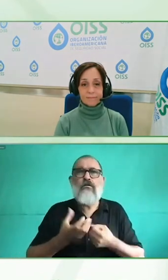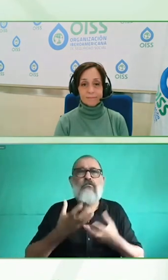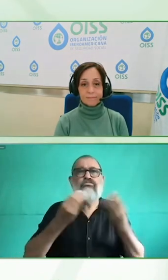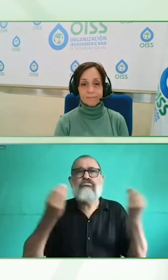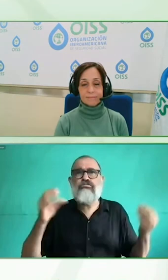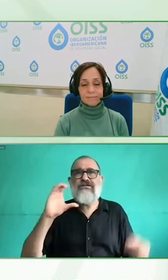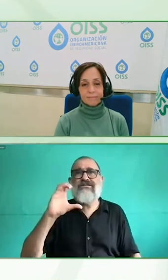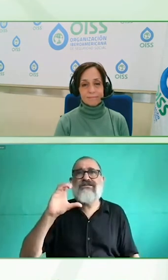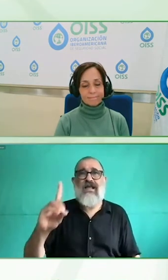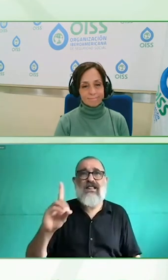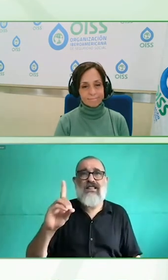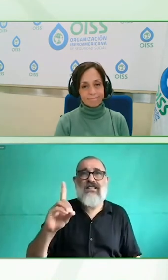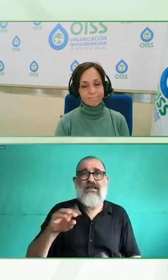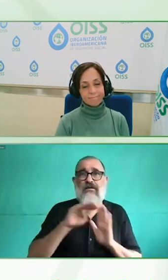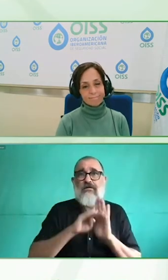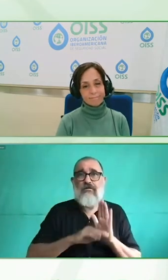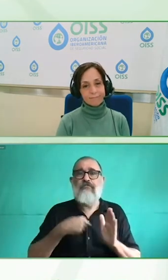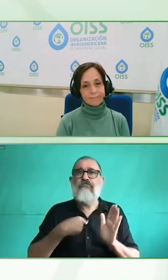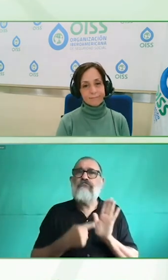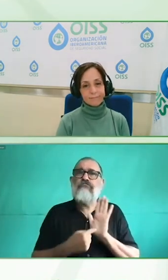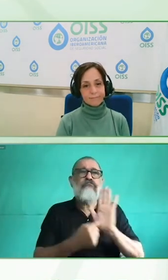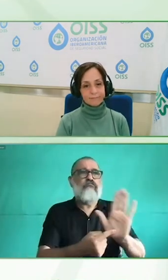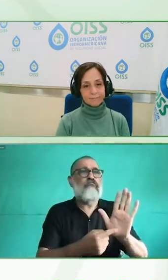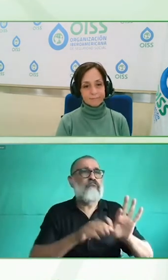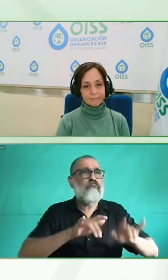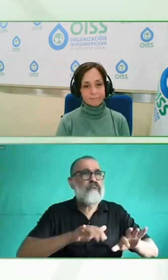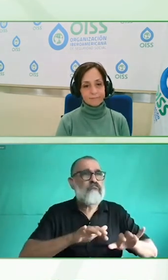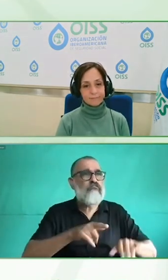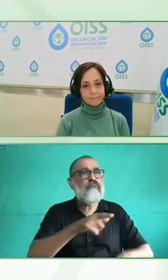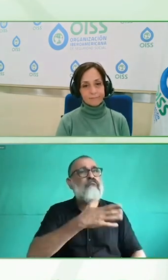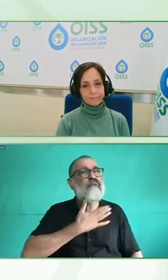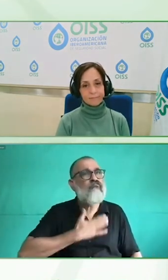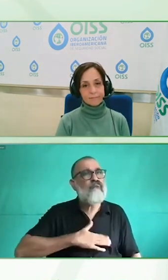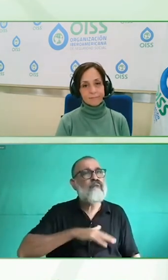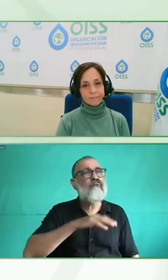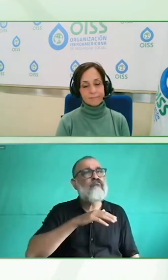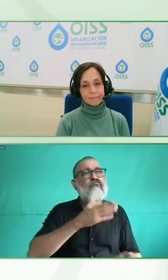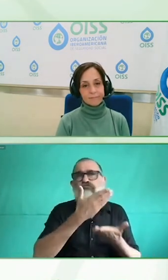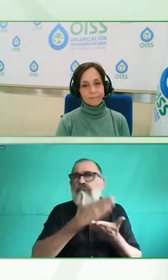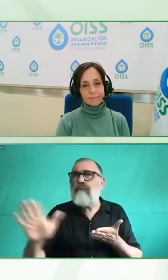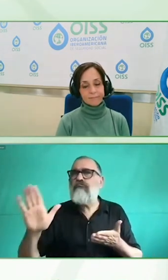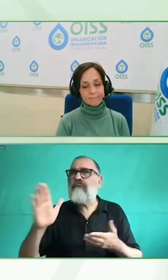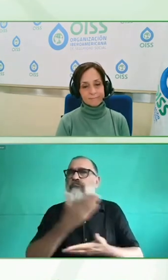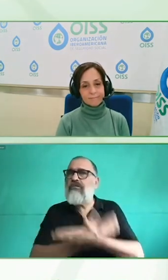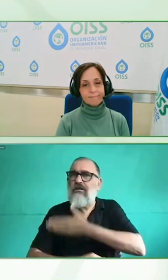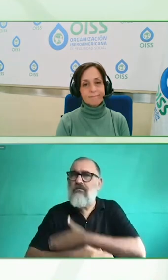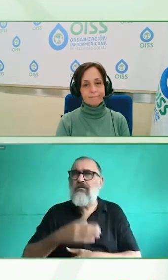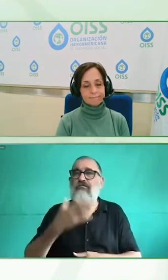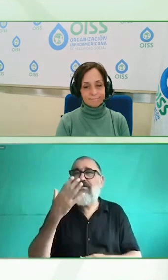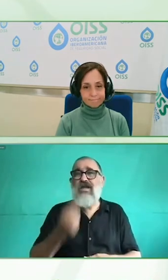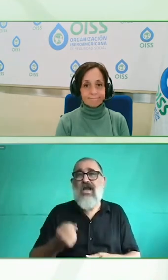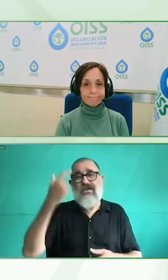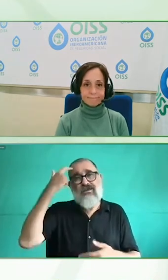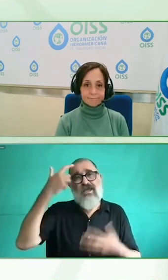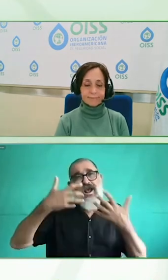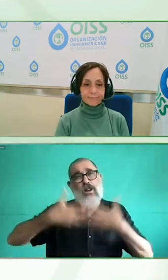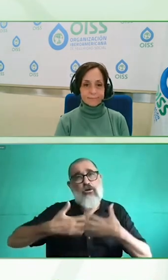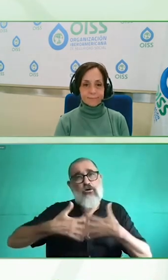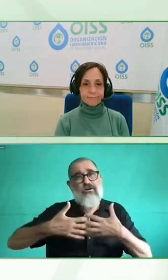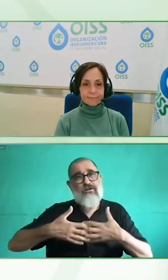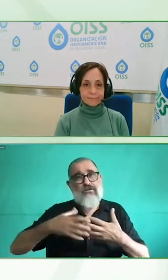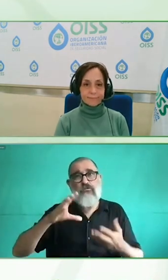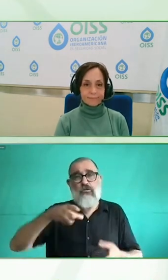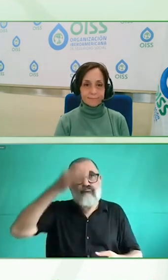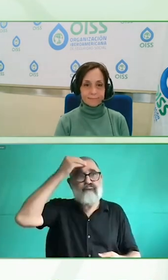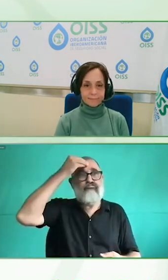peligrosos entonces decía bueno no quieres gente de aquí no te lo muestro entonces empiezas a invisibilizar un montón de en caso de aplicantes que